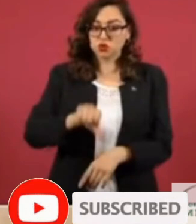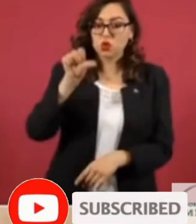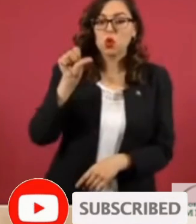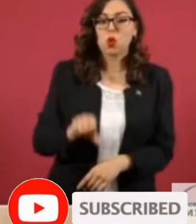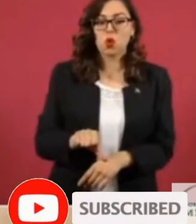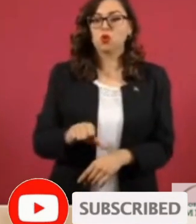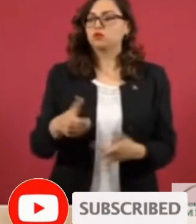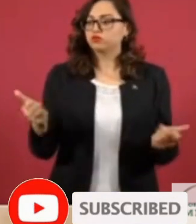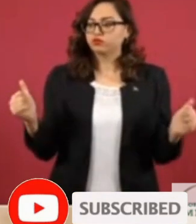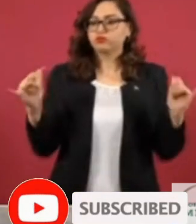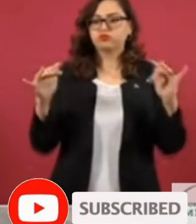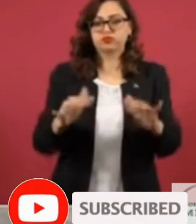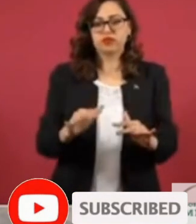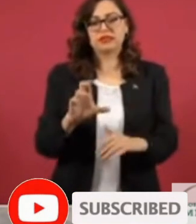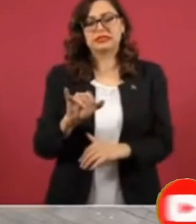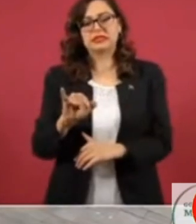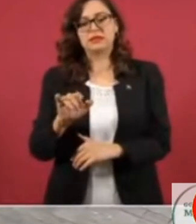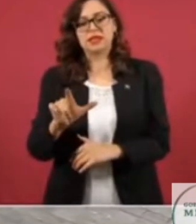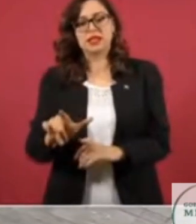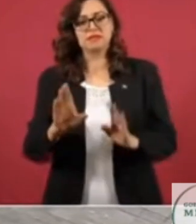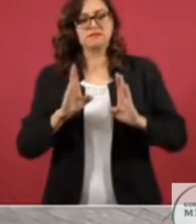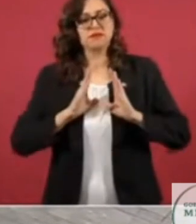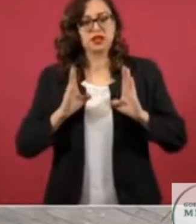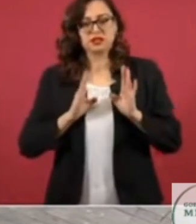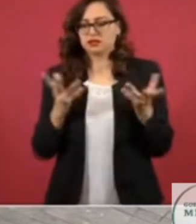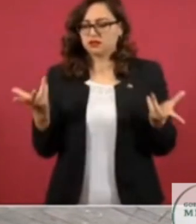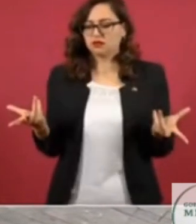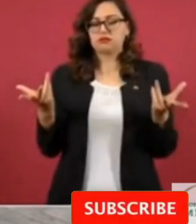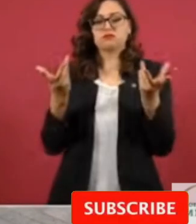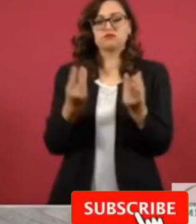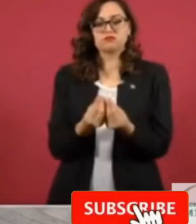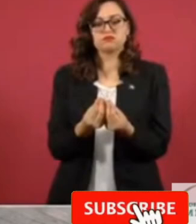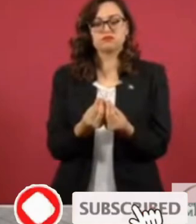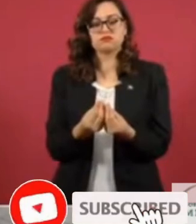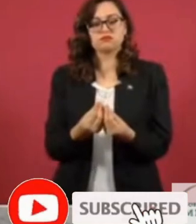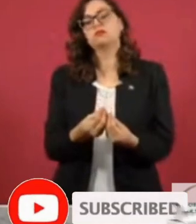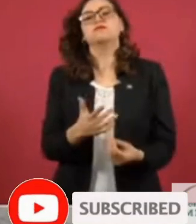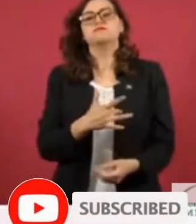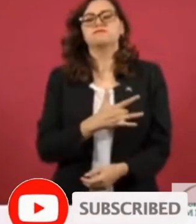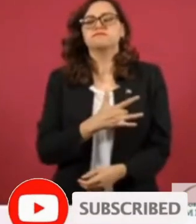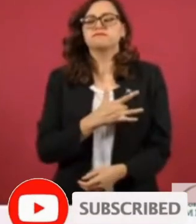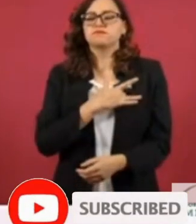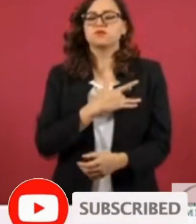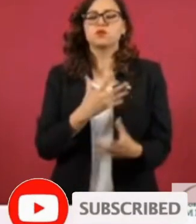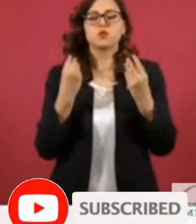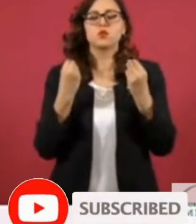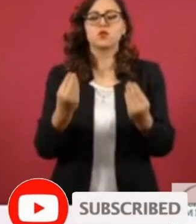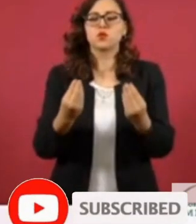-militar agradezco manera fraterna,